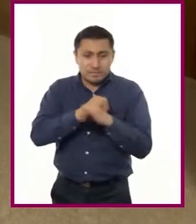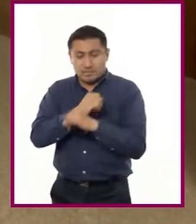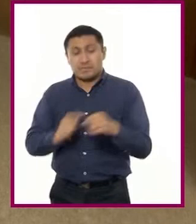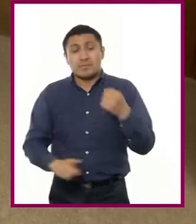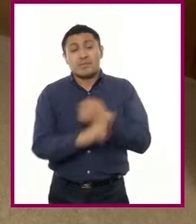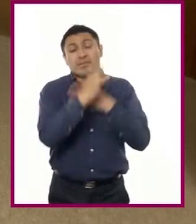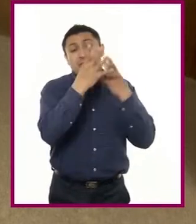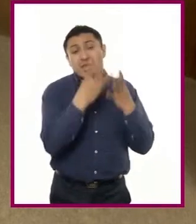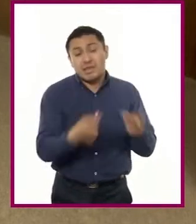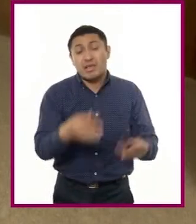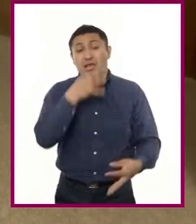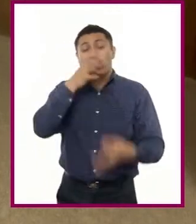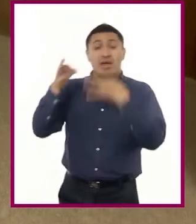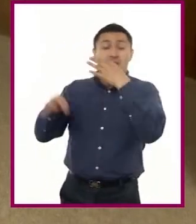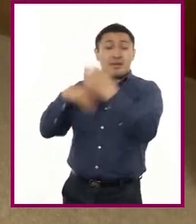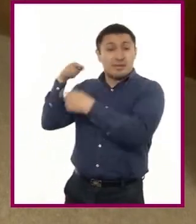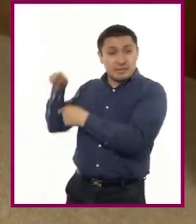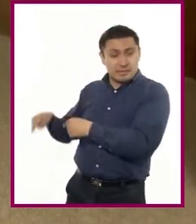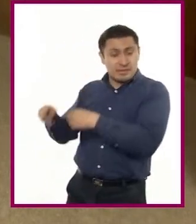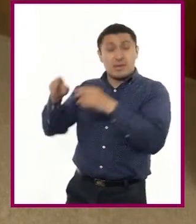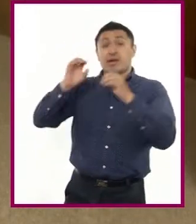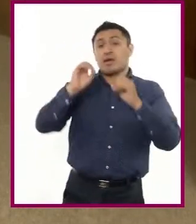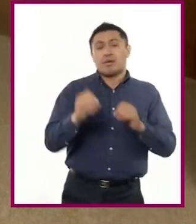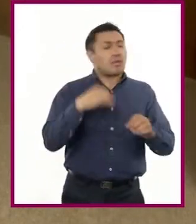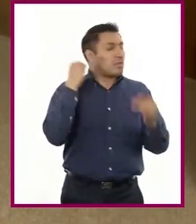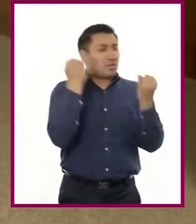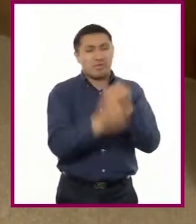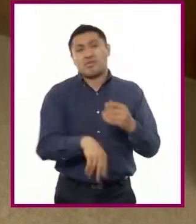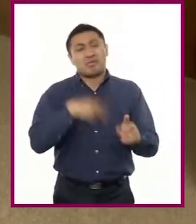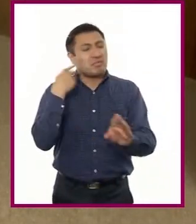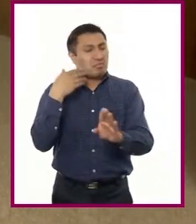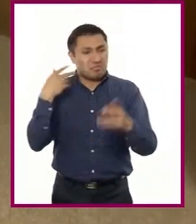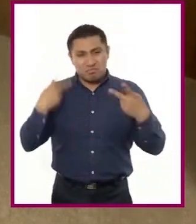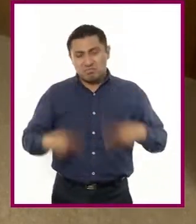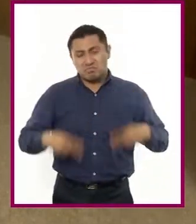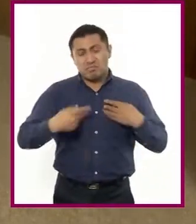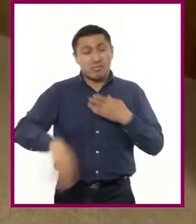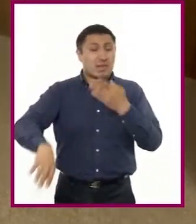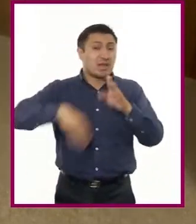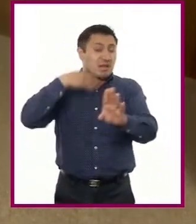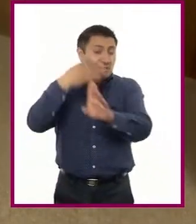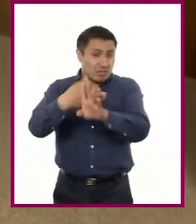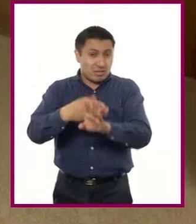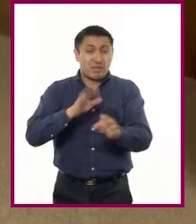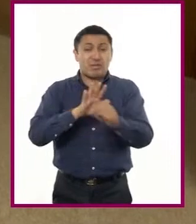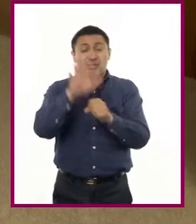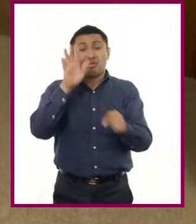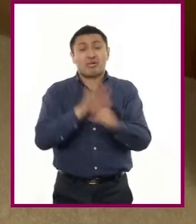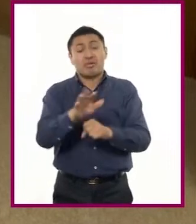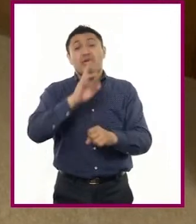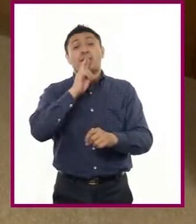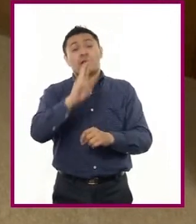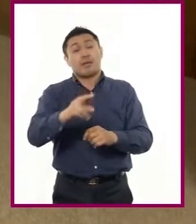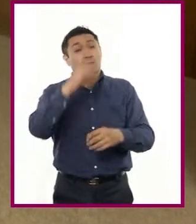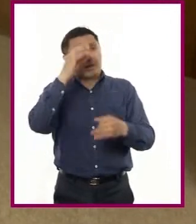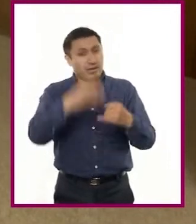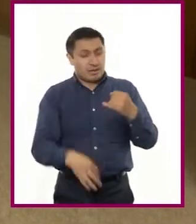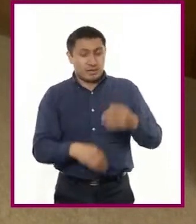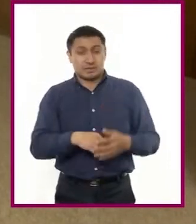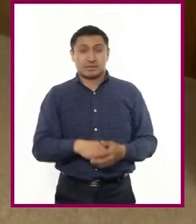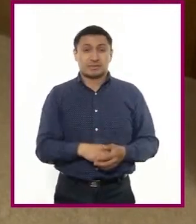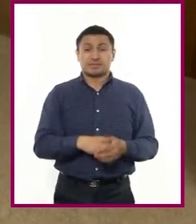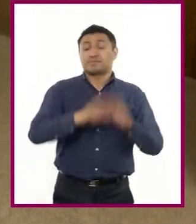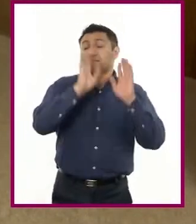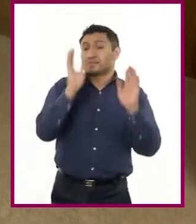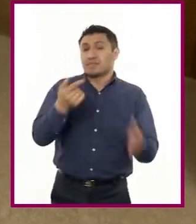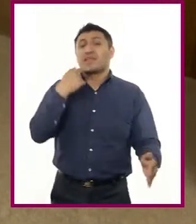notifican al servidor público, así como al ciudadano afectado, cuál es la resolución final. Muy bien. Entonces, una vez que se